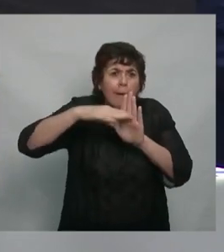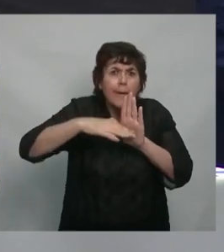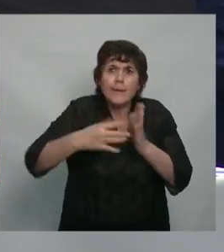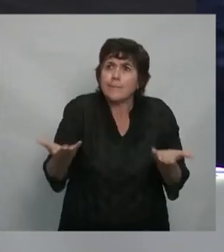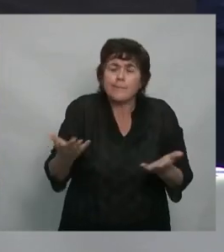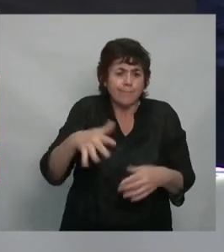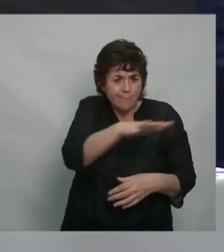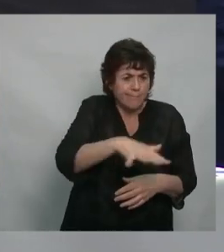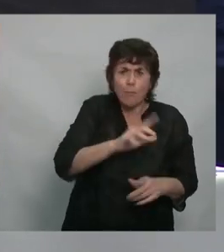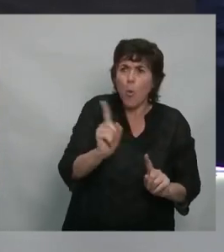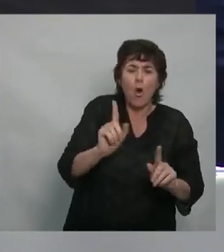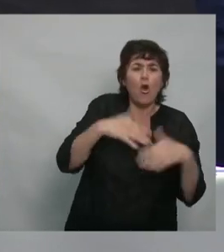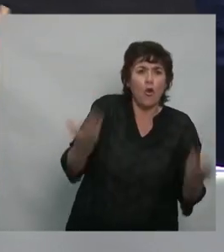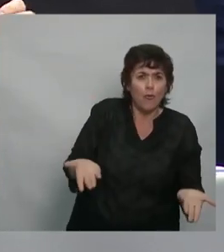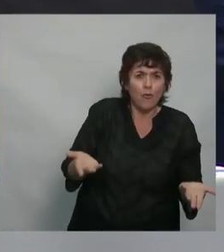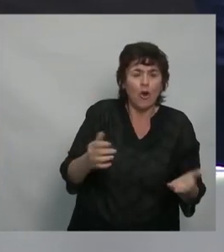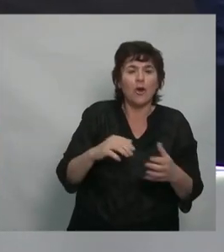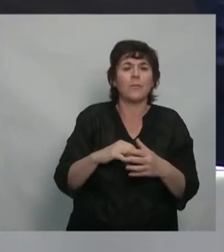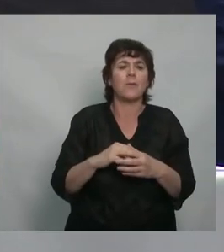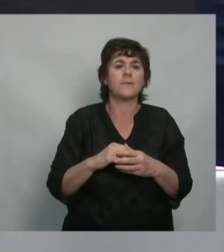se ofrecieron y se ofertaron a la sociedad